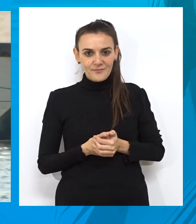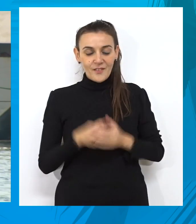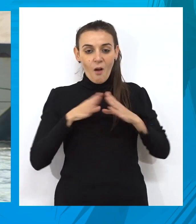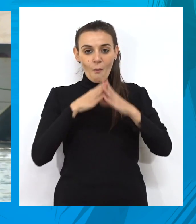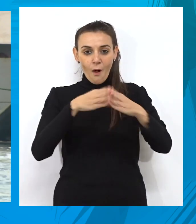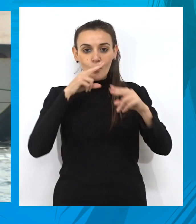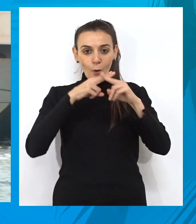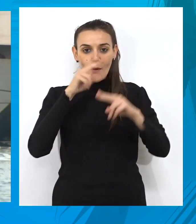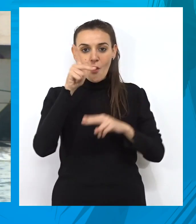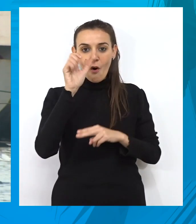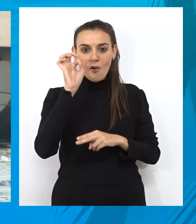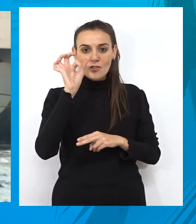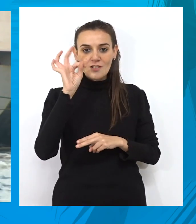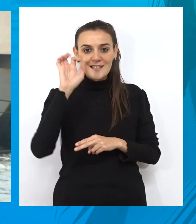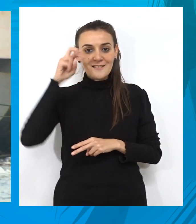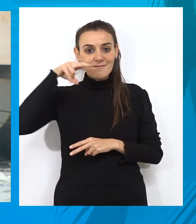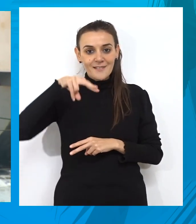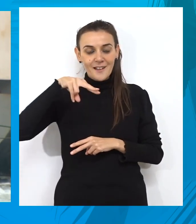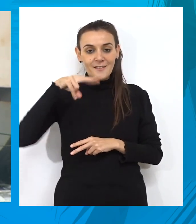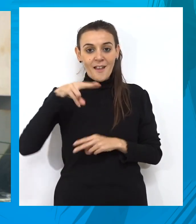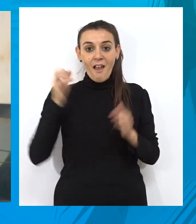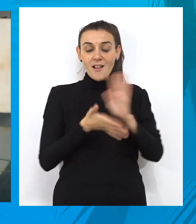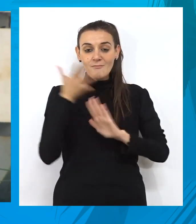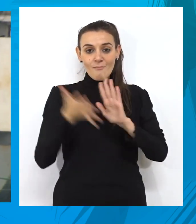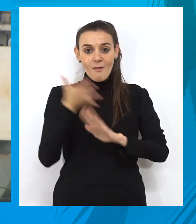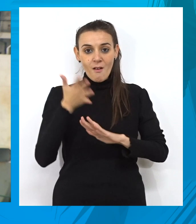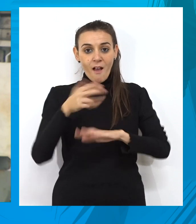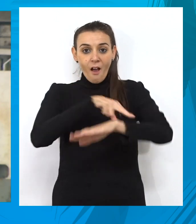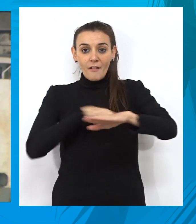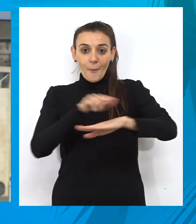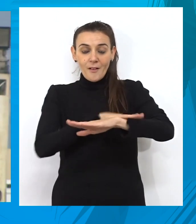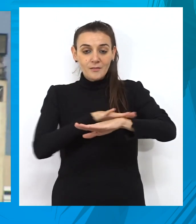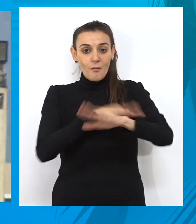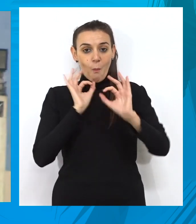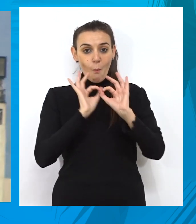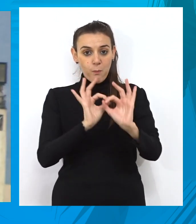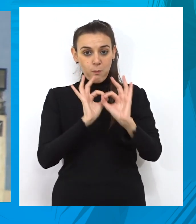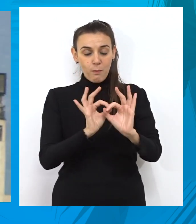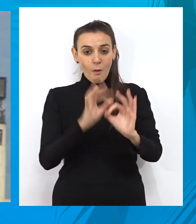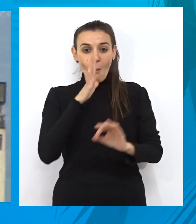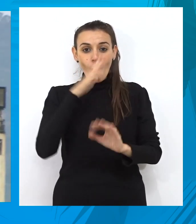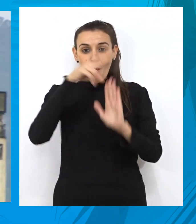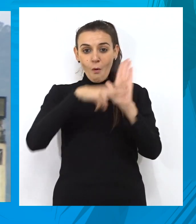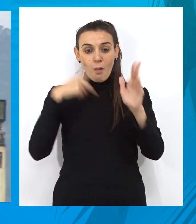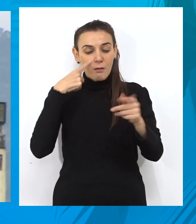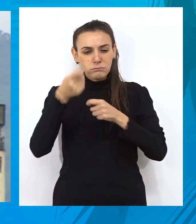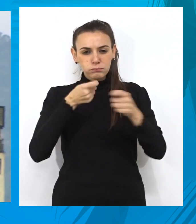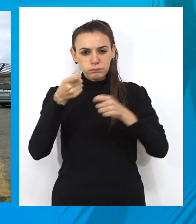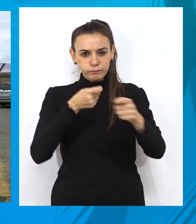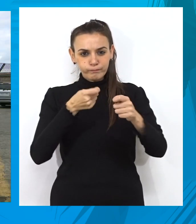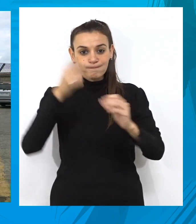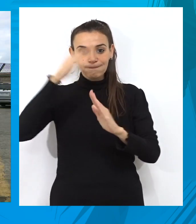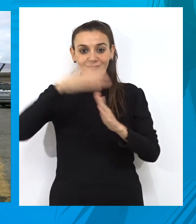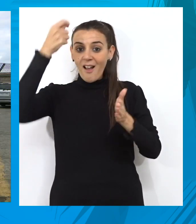El barco Holstein Express ha sido detenido por Capitanía Marítima estableciéndose las correspondientes medidas cautelares.